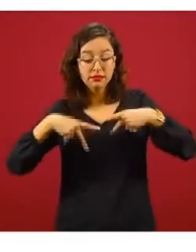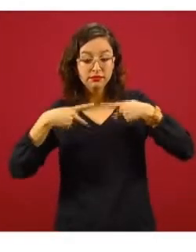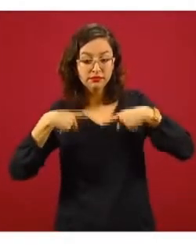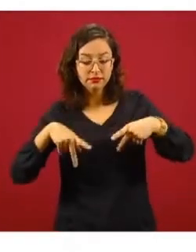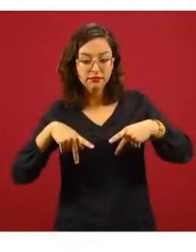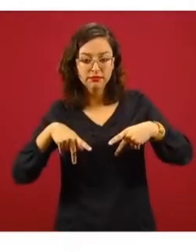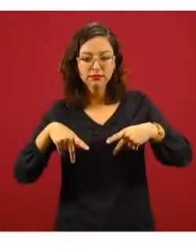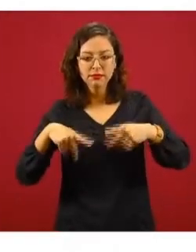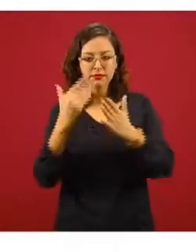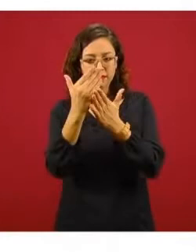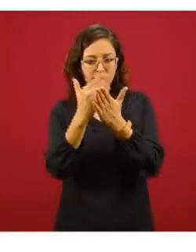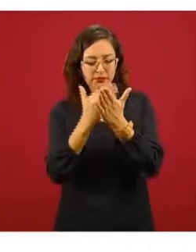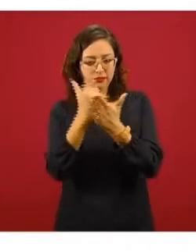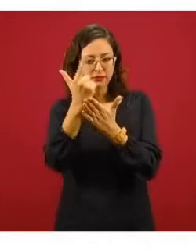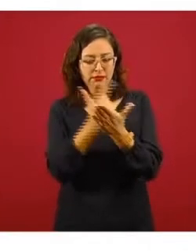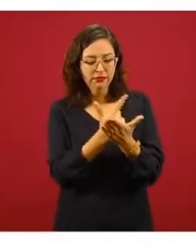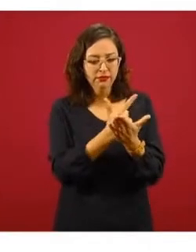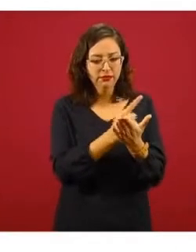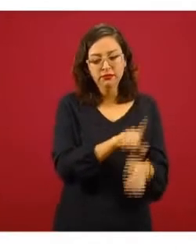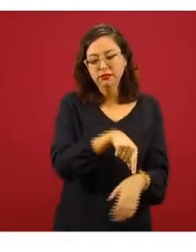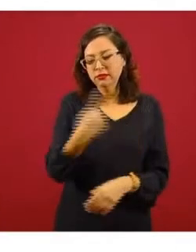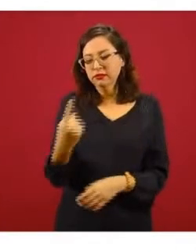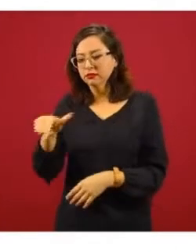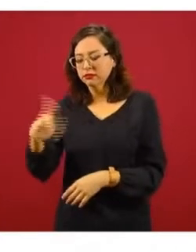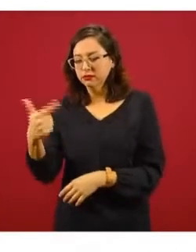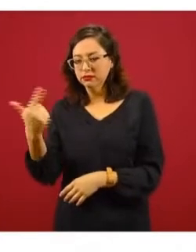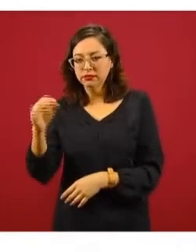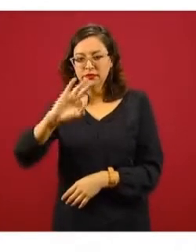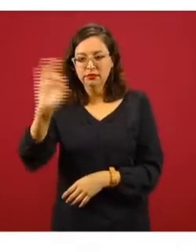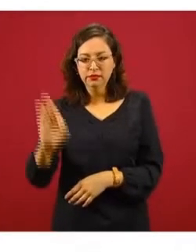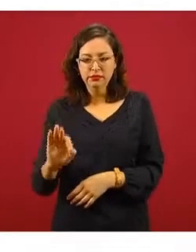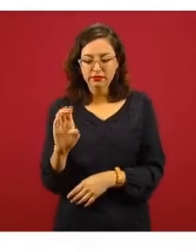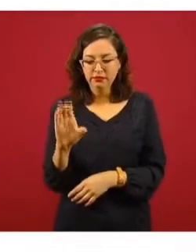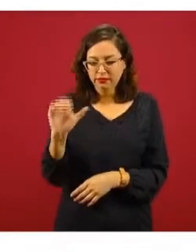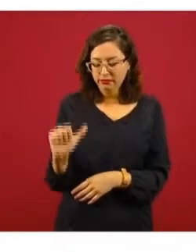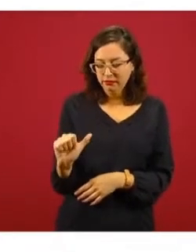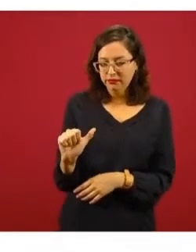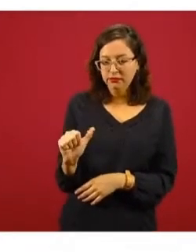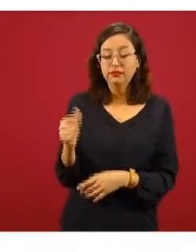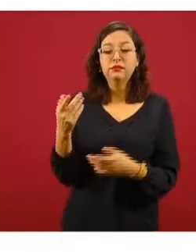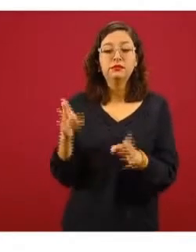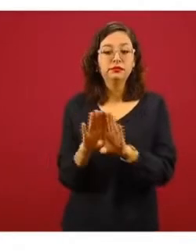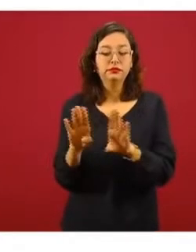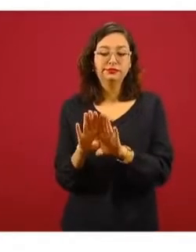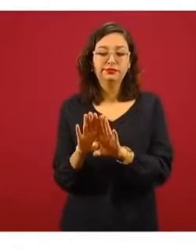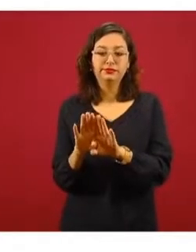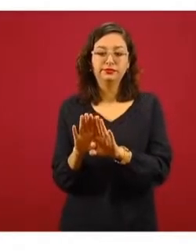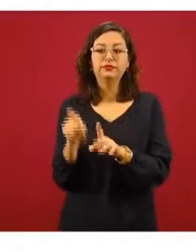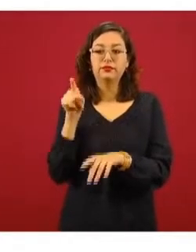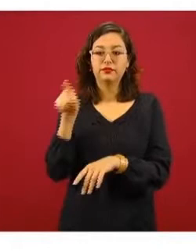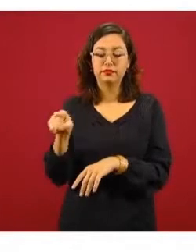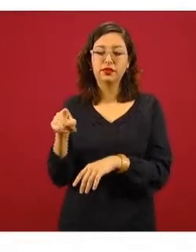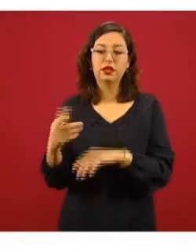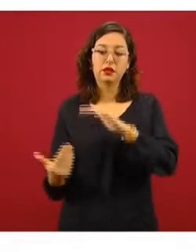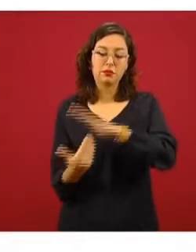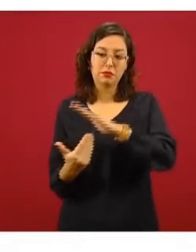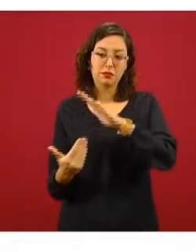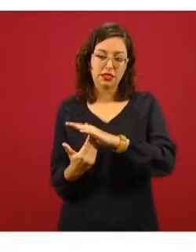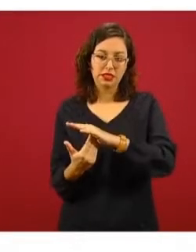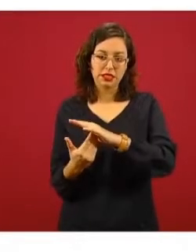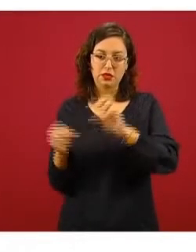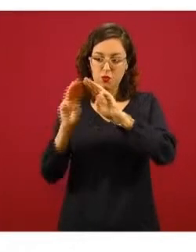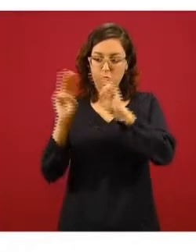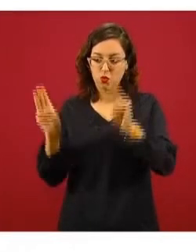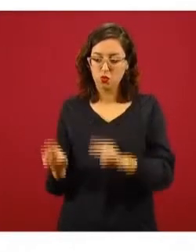parte de este padrón, mientras que el 12 por ciento recibe su beca en una mesa de atención con un pago en un pago efectivo